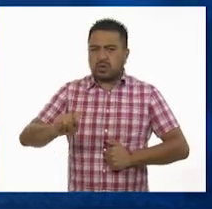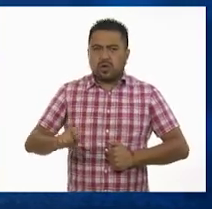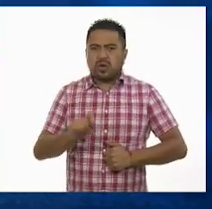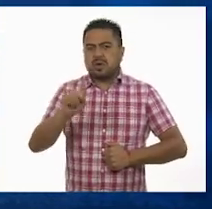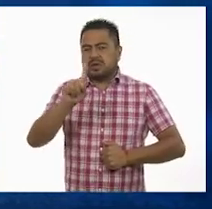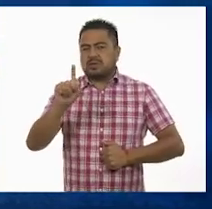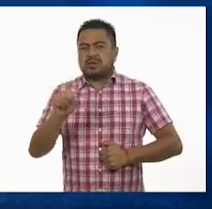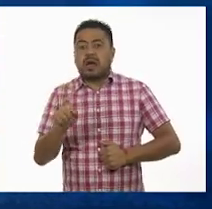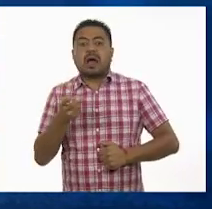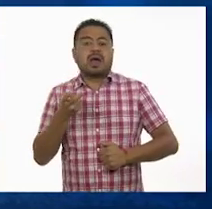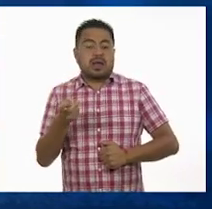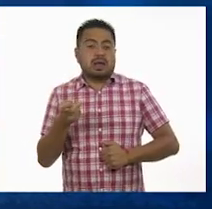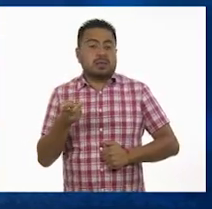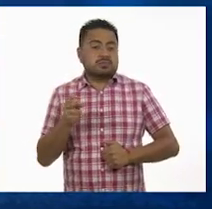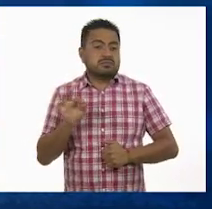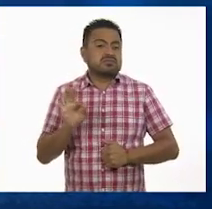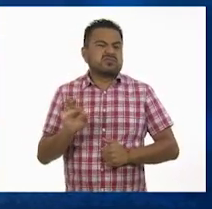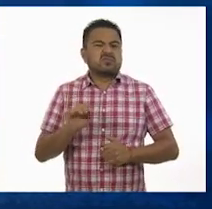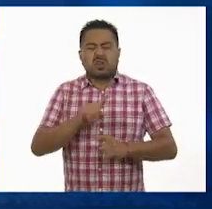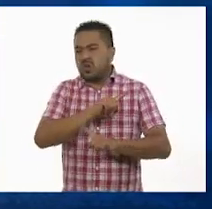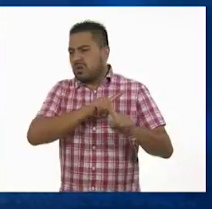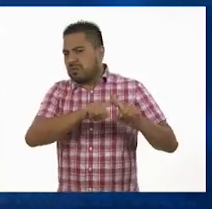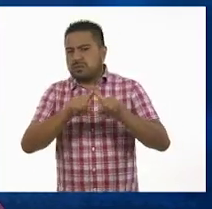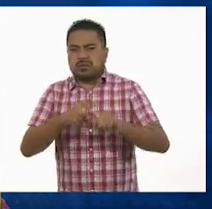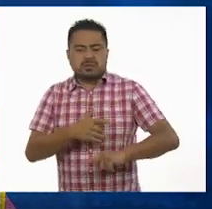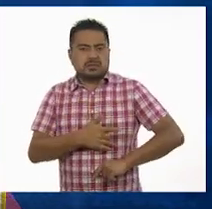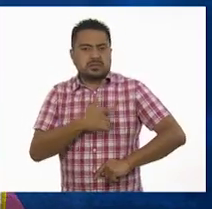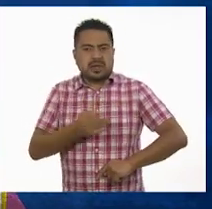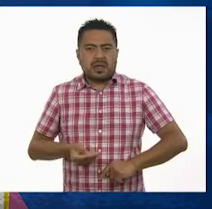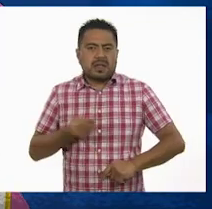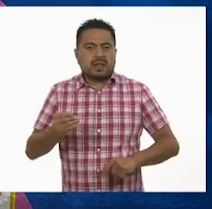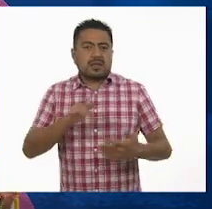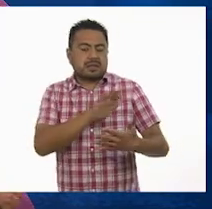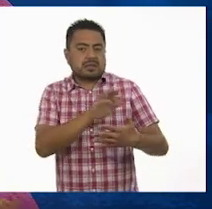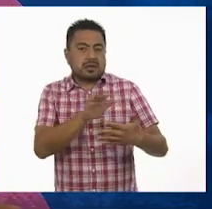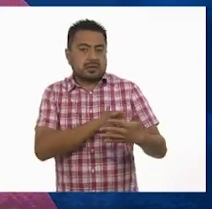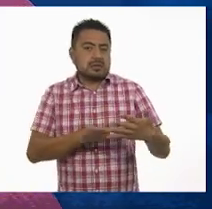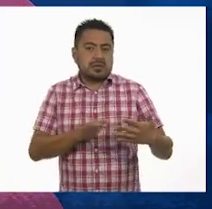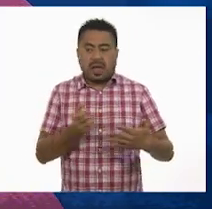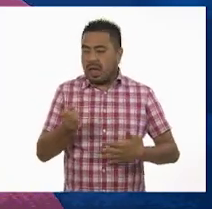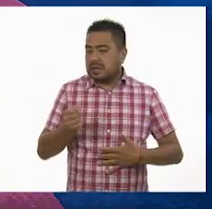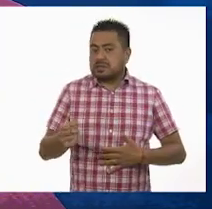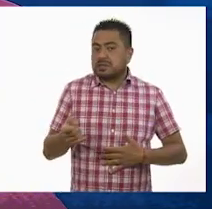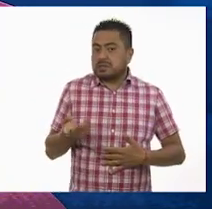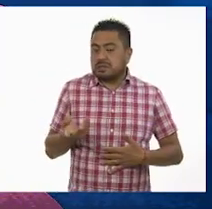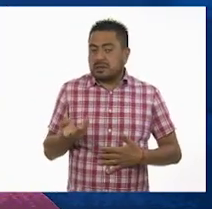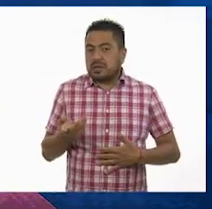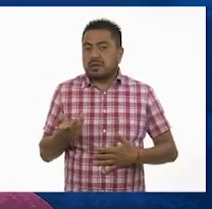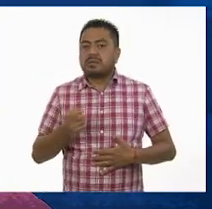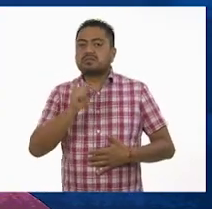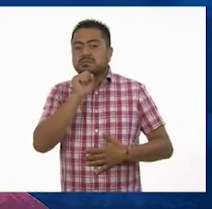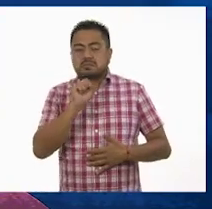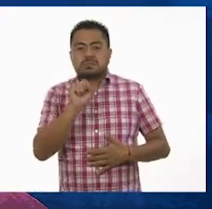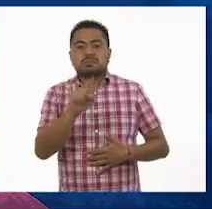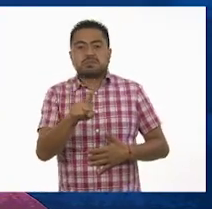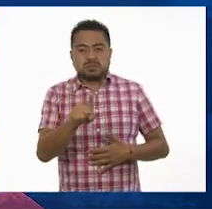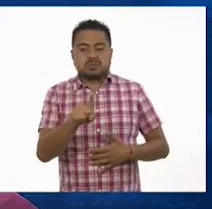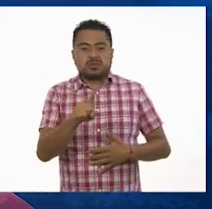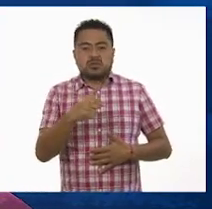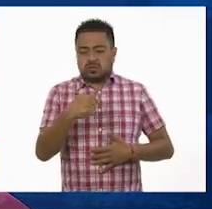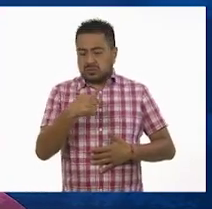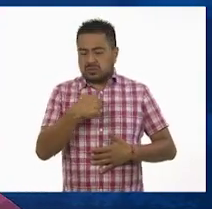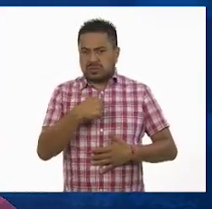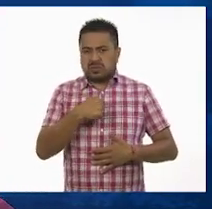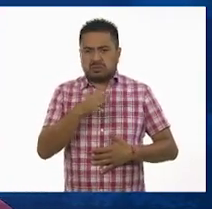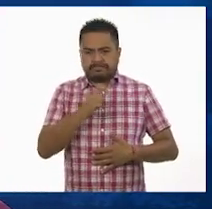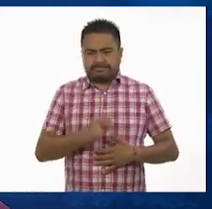pues los signos de puntuación dan sentido al texto. Así que también soy